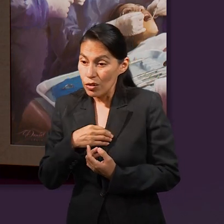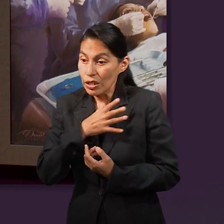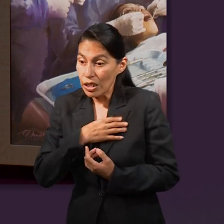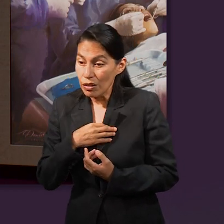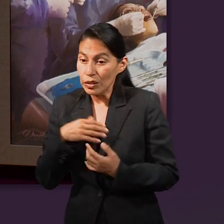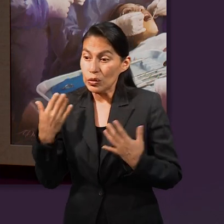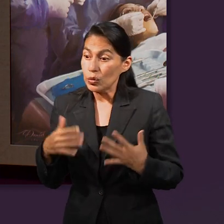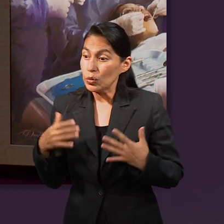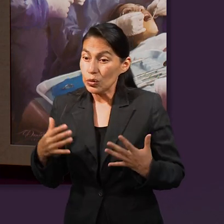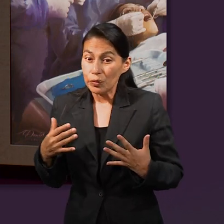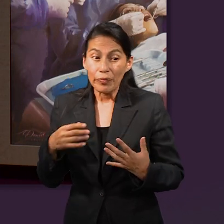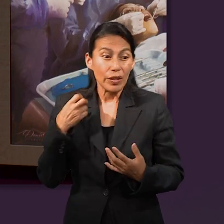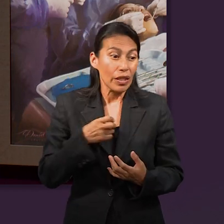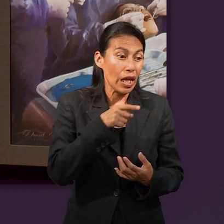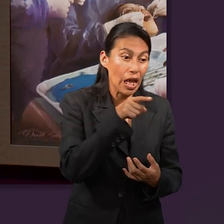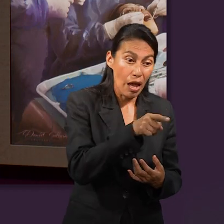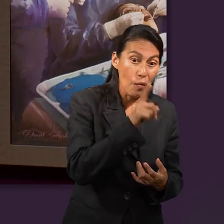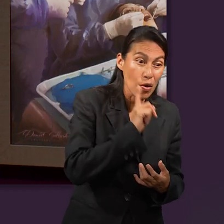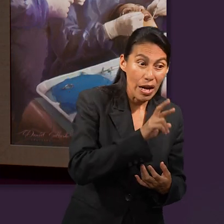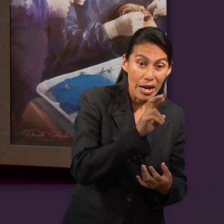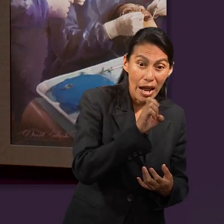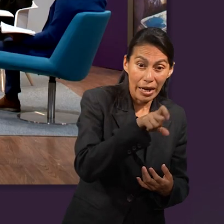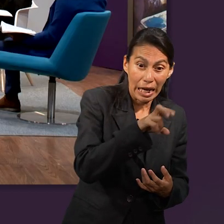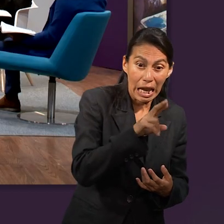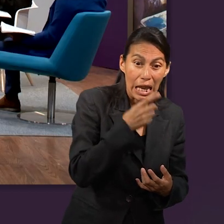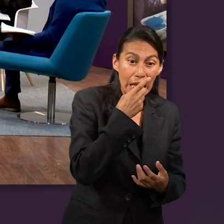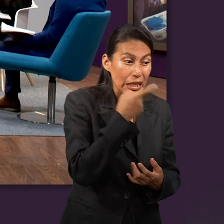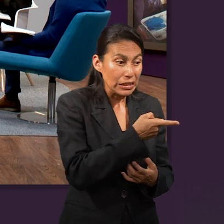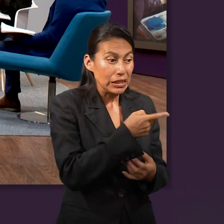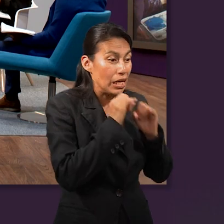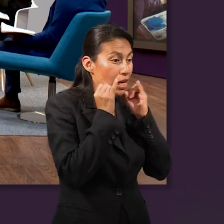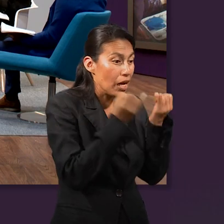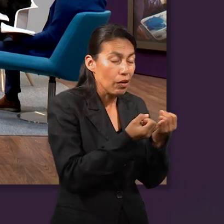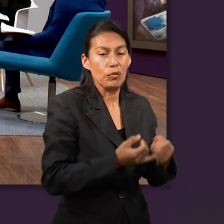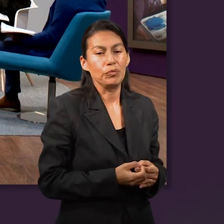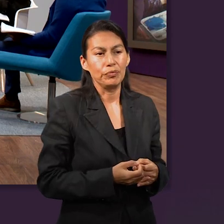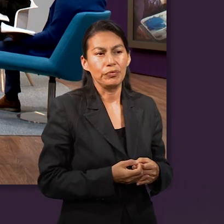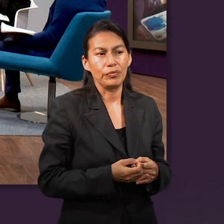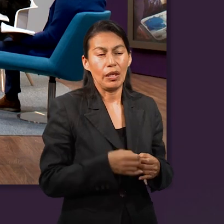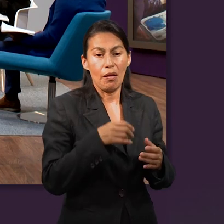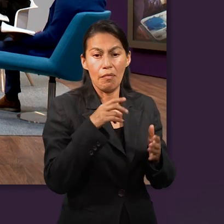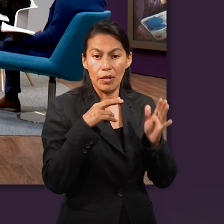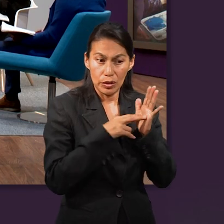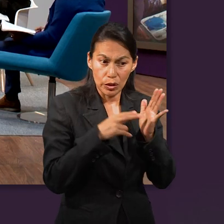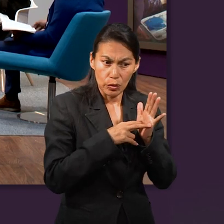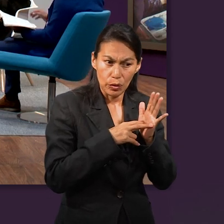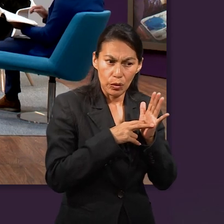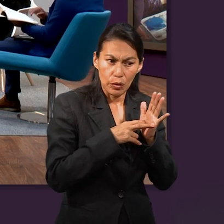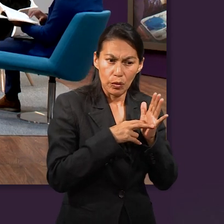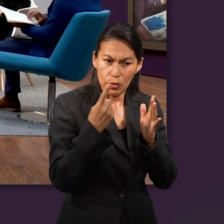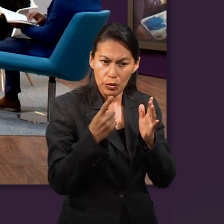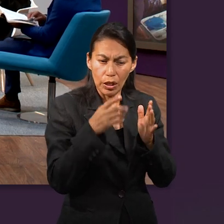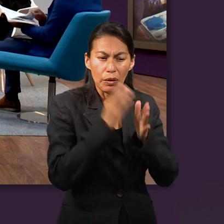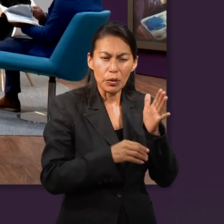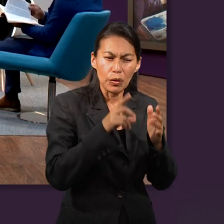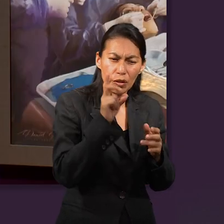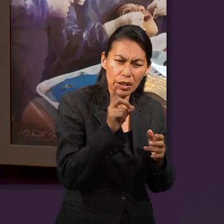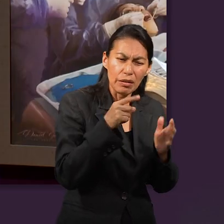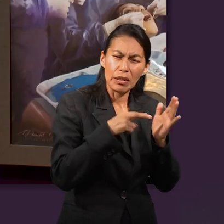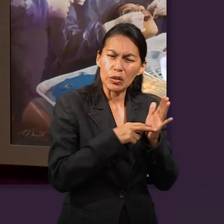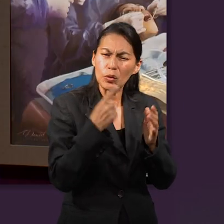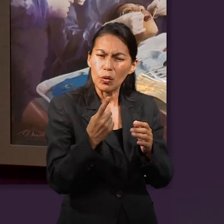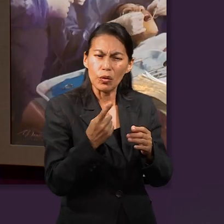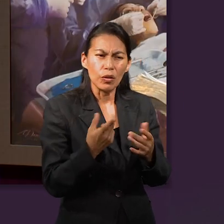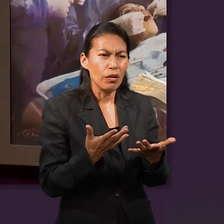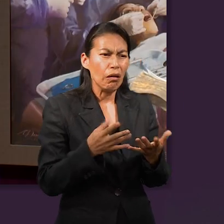que su hermana empieza a tener hijos. Entonces, Raquel le reclama a Jacob en el versículo 2, no es cierto, el primer versículo